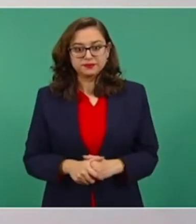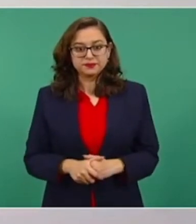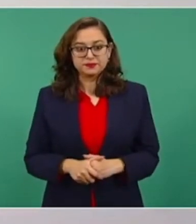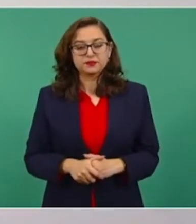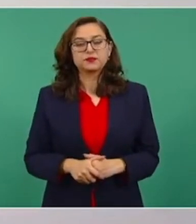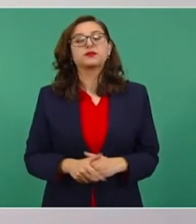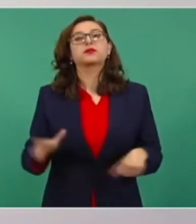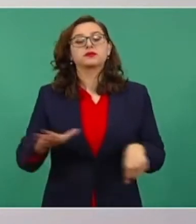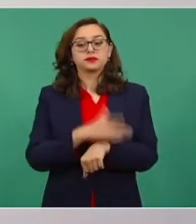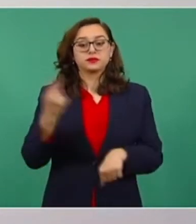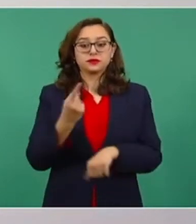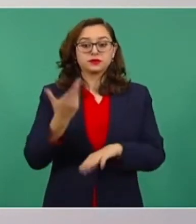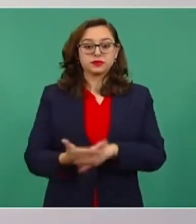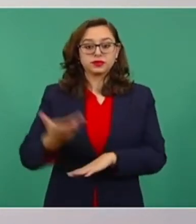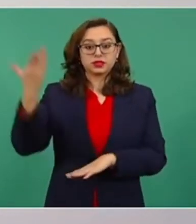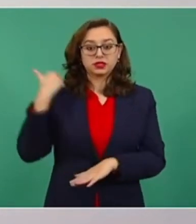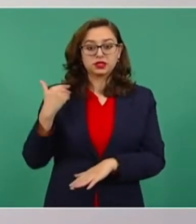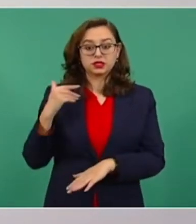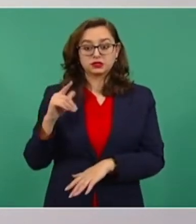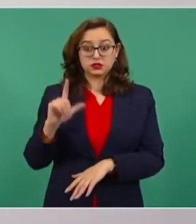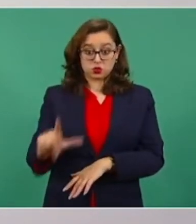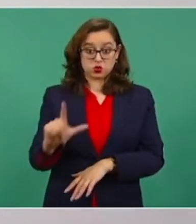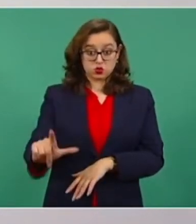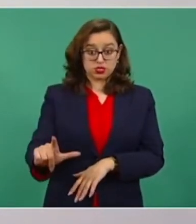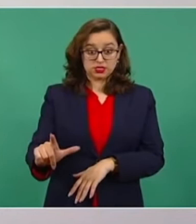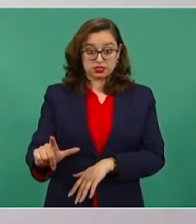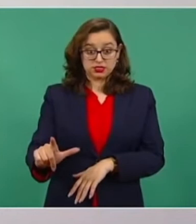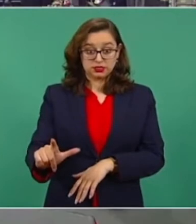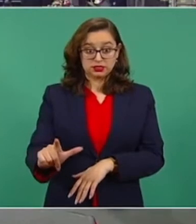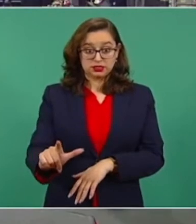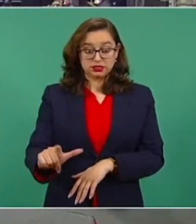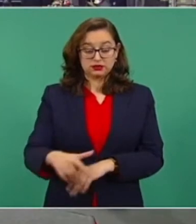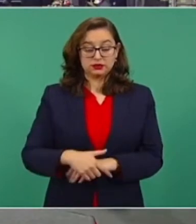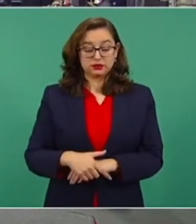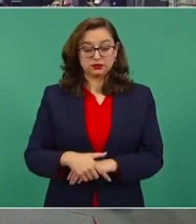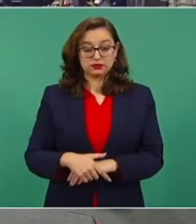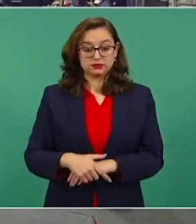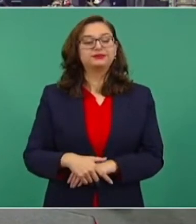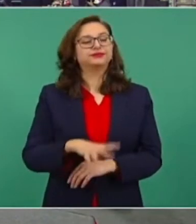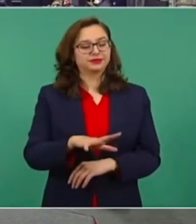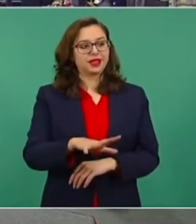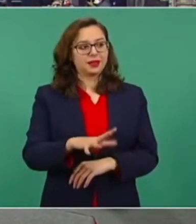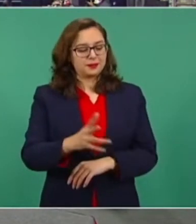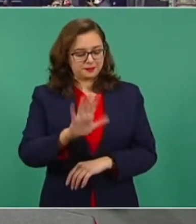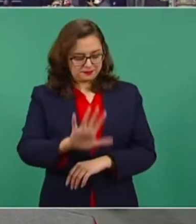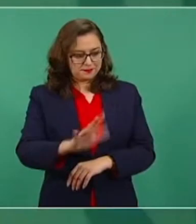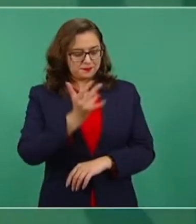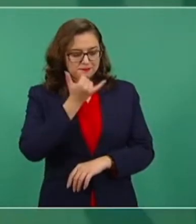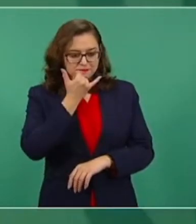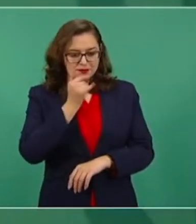Porque si fuera como era, sería el lunes. que estoy pensando ahora que dijimos lo del jueves.